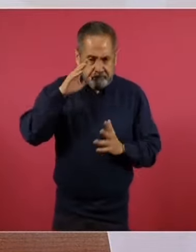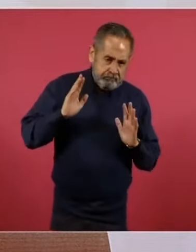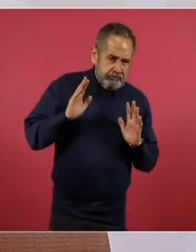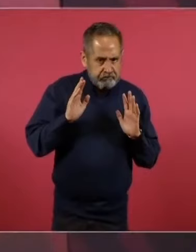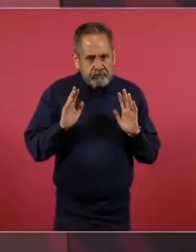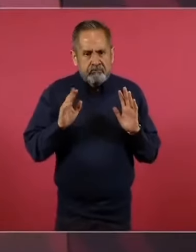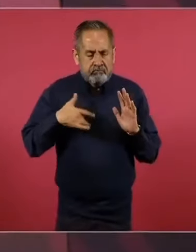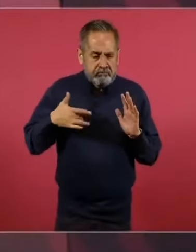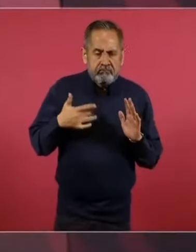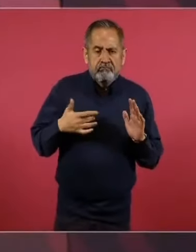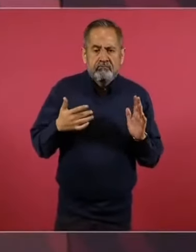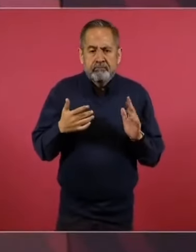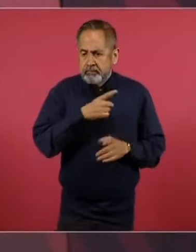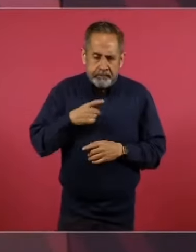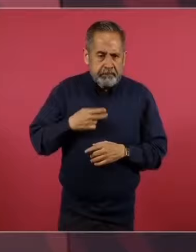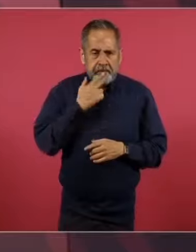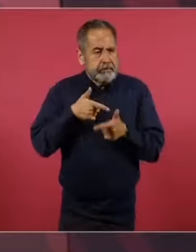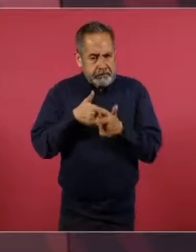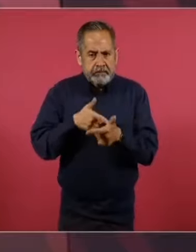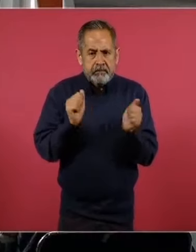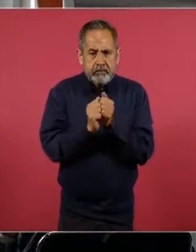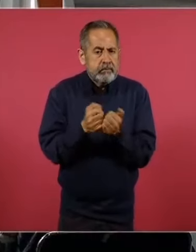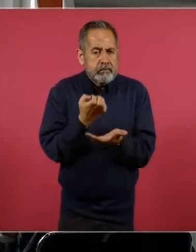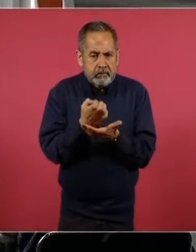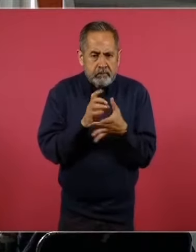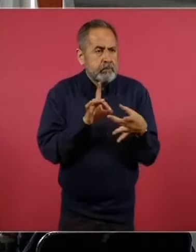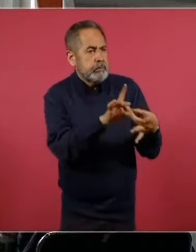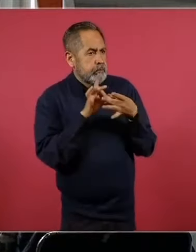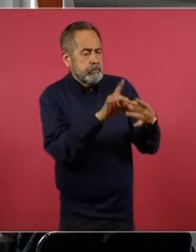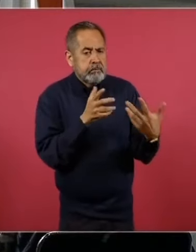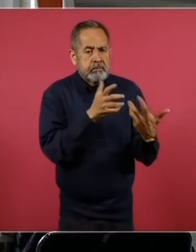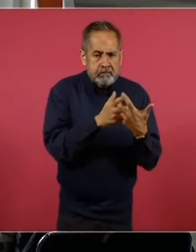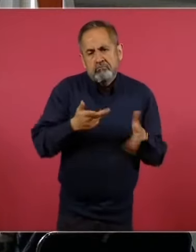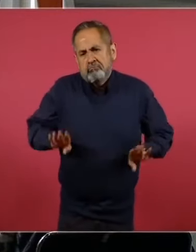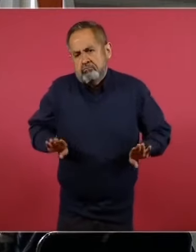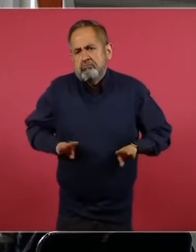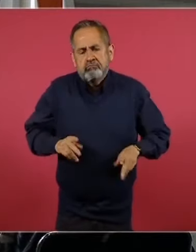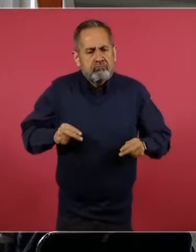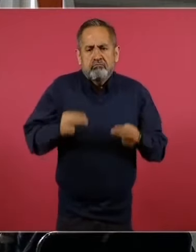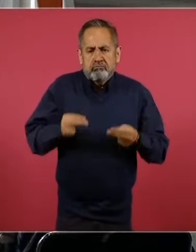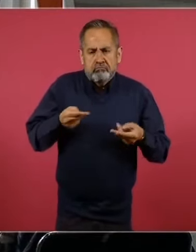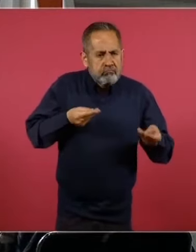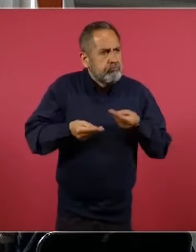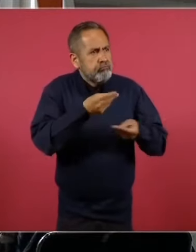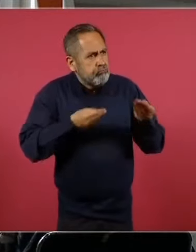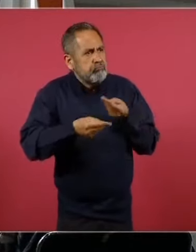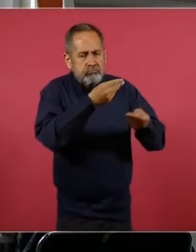mantenerlo, conviene, siempre y cuando